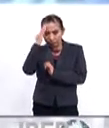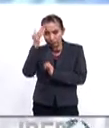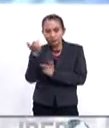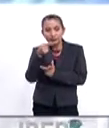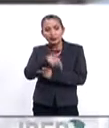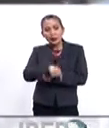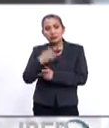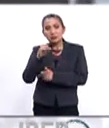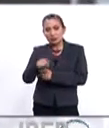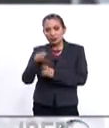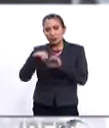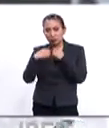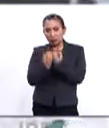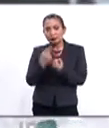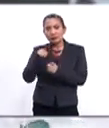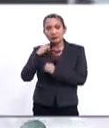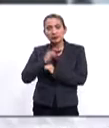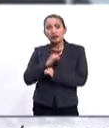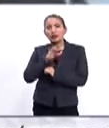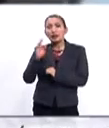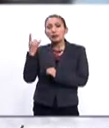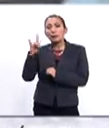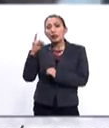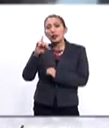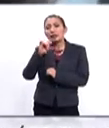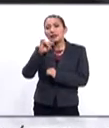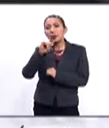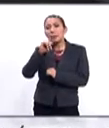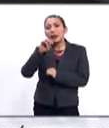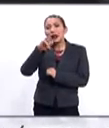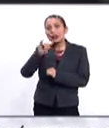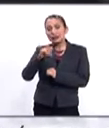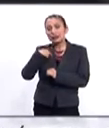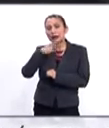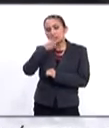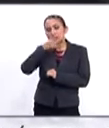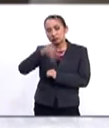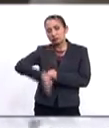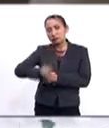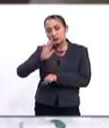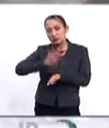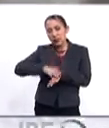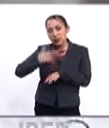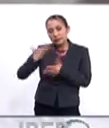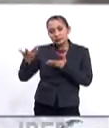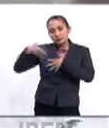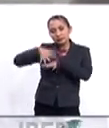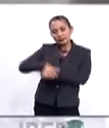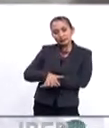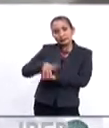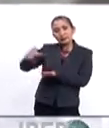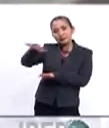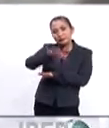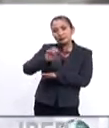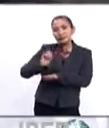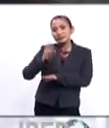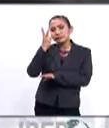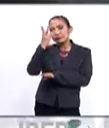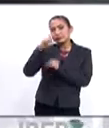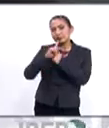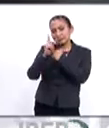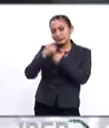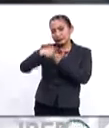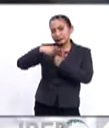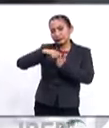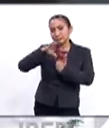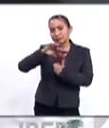la bandera del organismo fue el canciller boliviano Diego Pari, quien se pronunció por una mayor integración de los 33 países